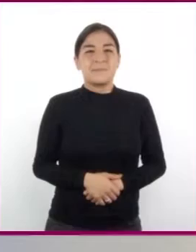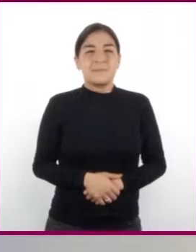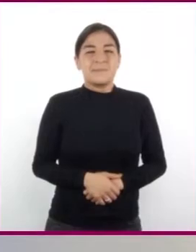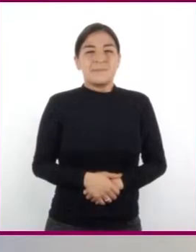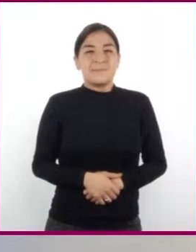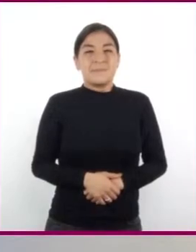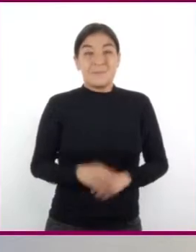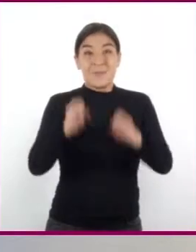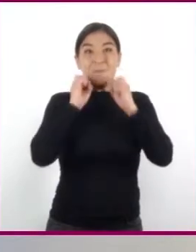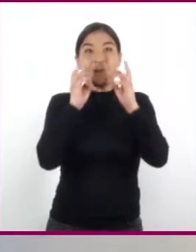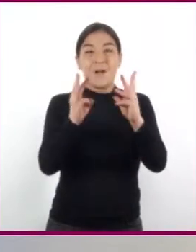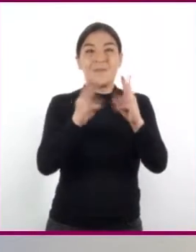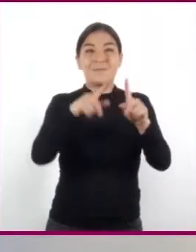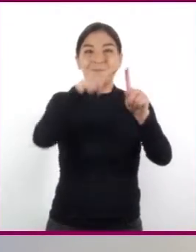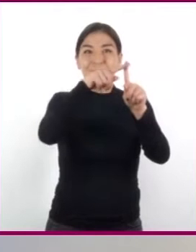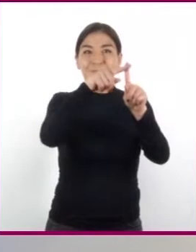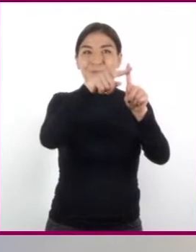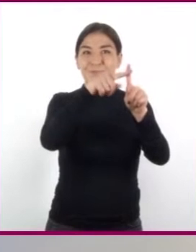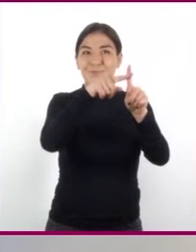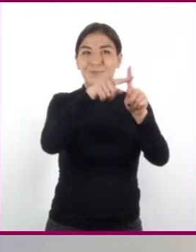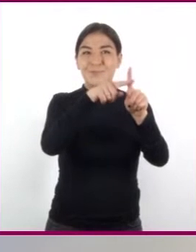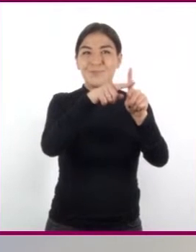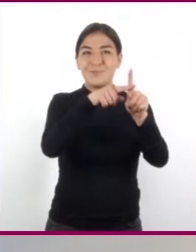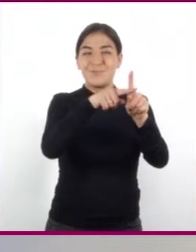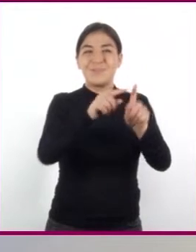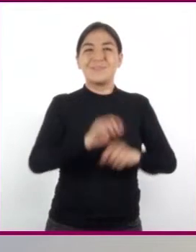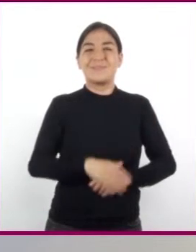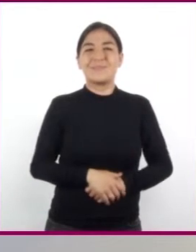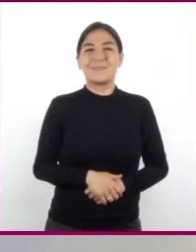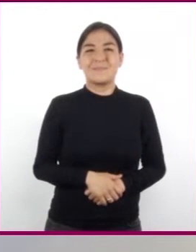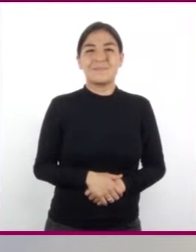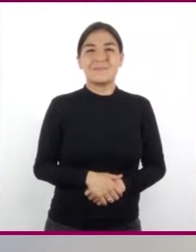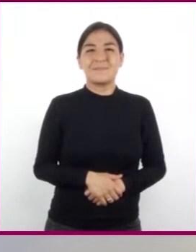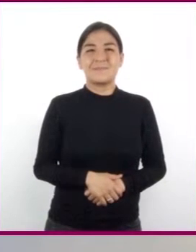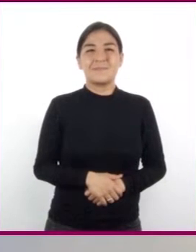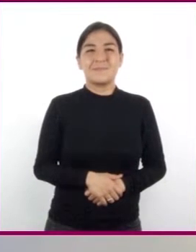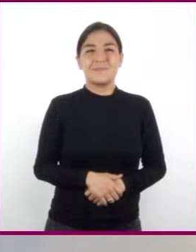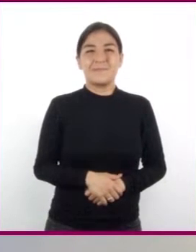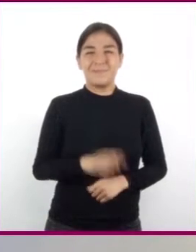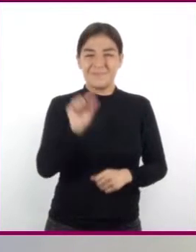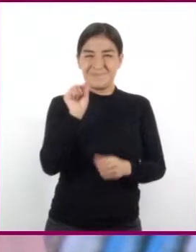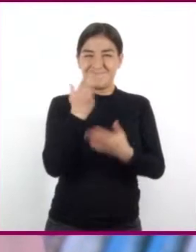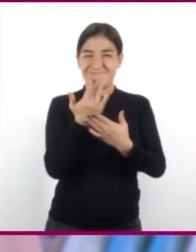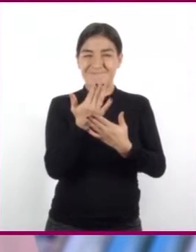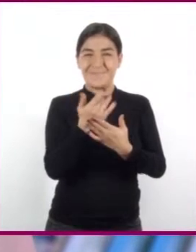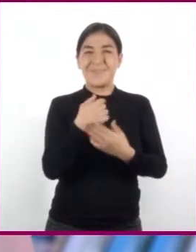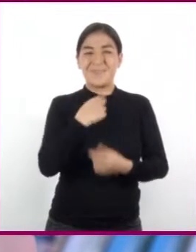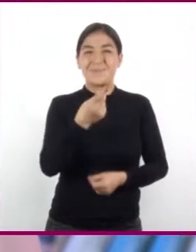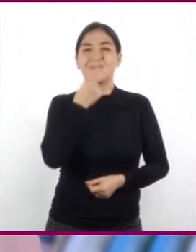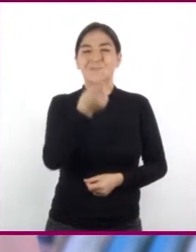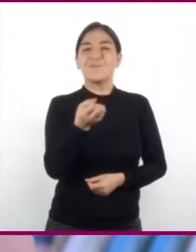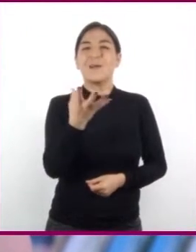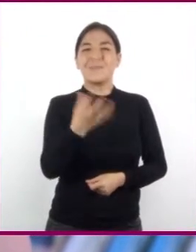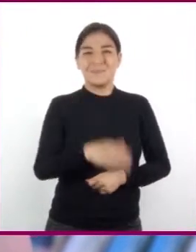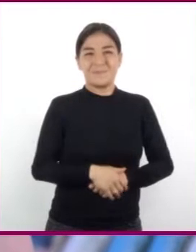¡Guau! ¡Está bajando la temperatura! Y ahorita les digo cuánto va a quedar.